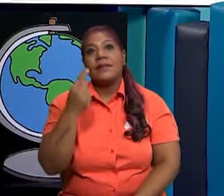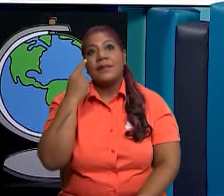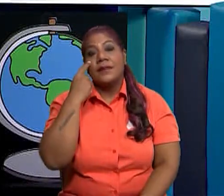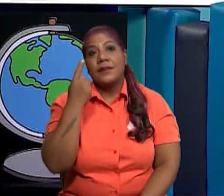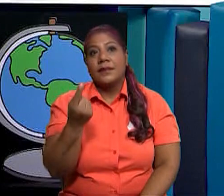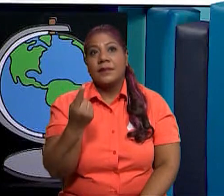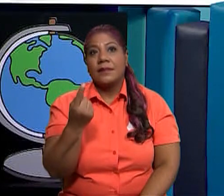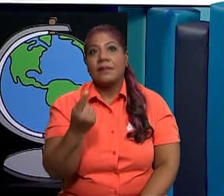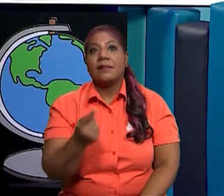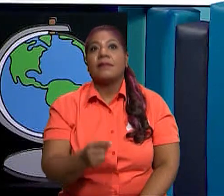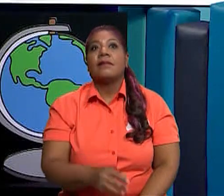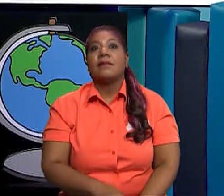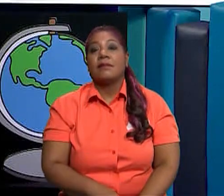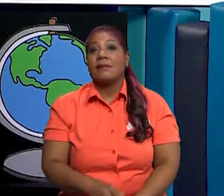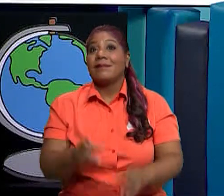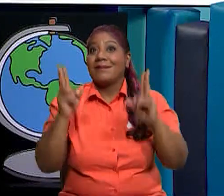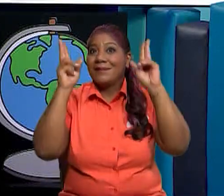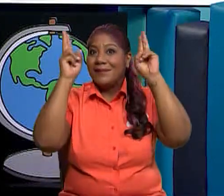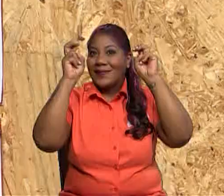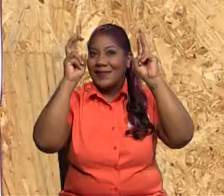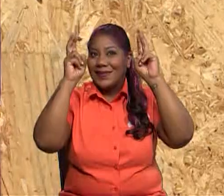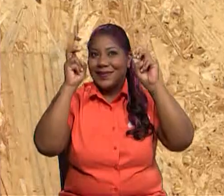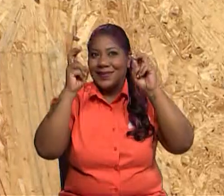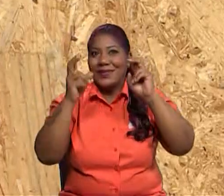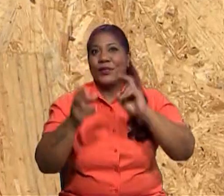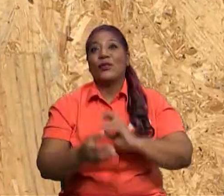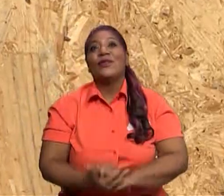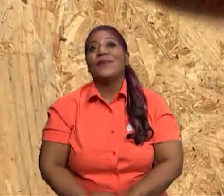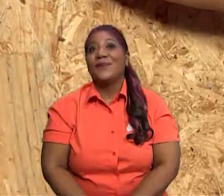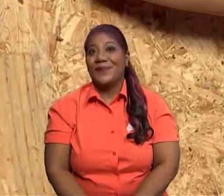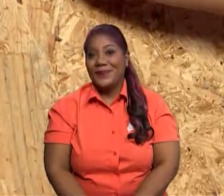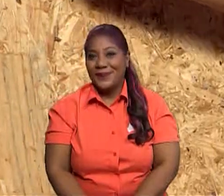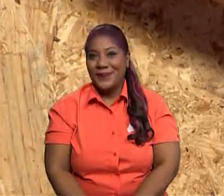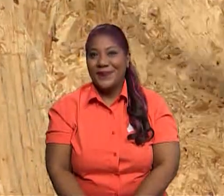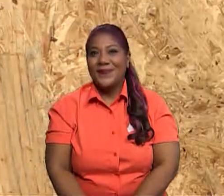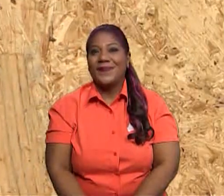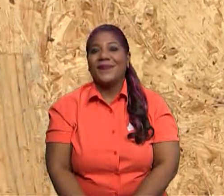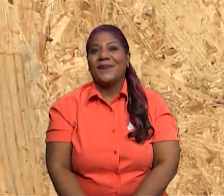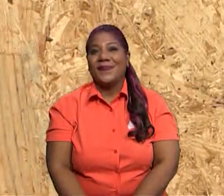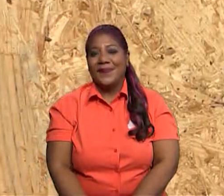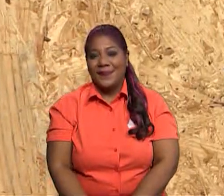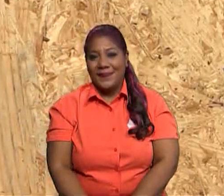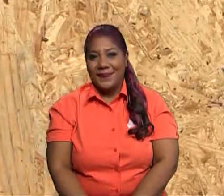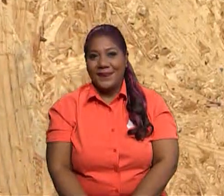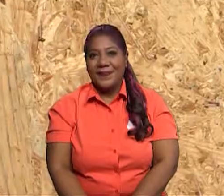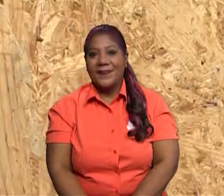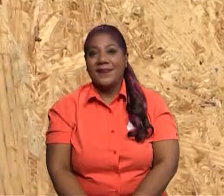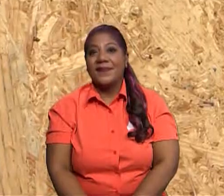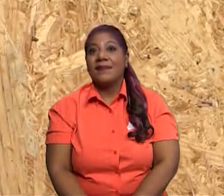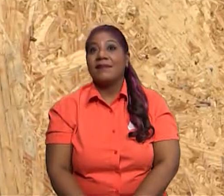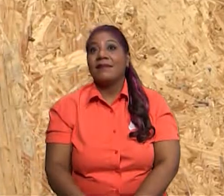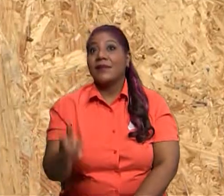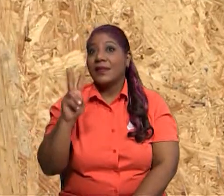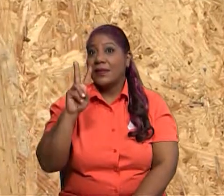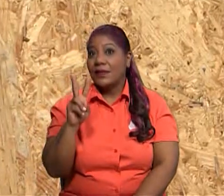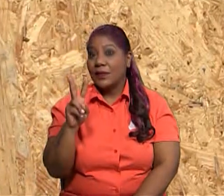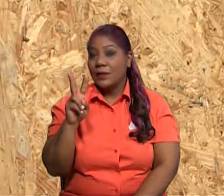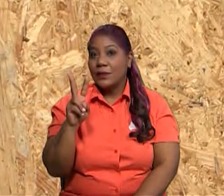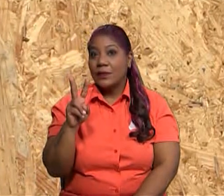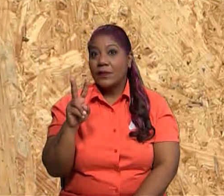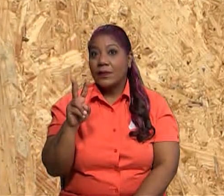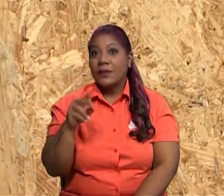que tiene un título? Ahí está. Ahí está el título. Luego, nuestro